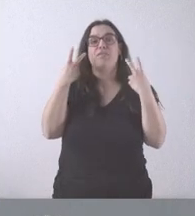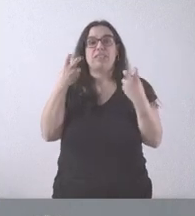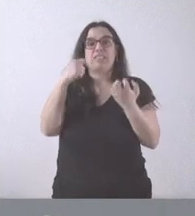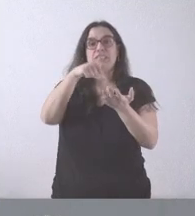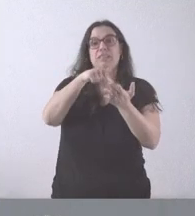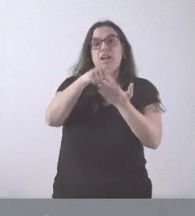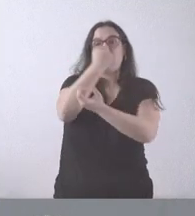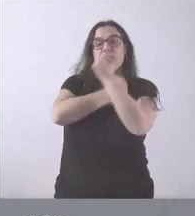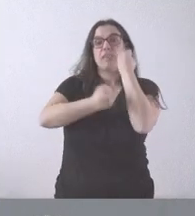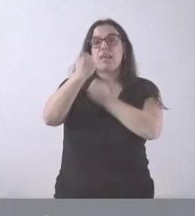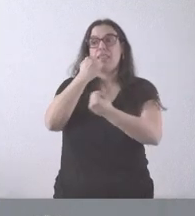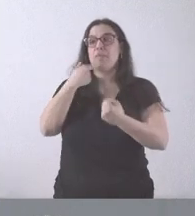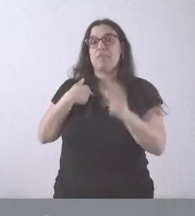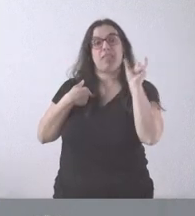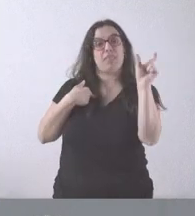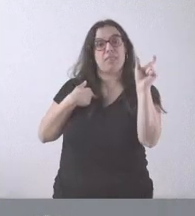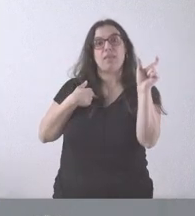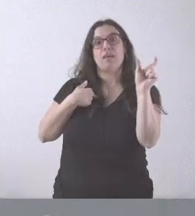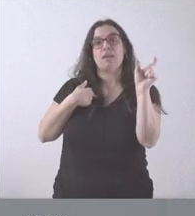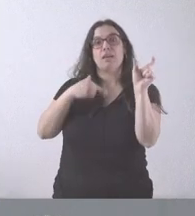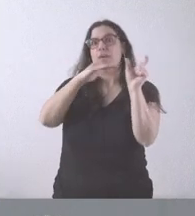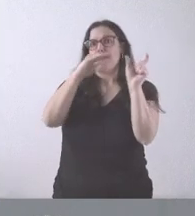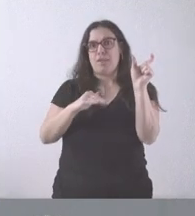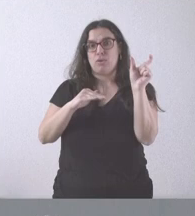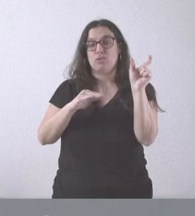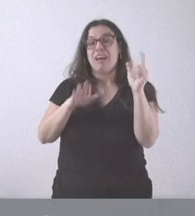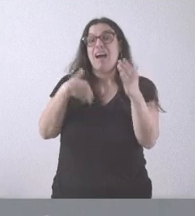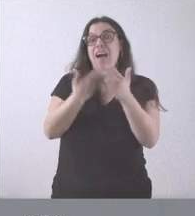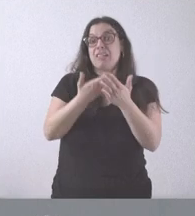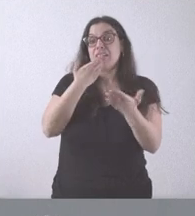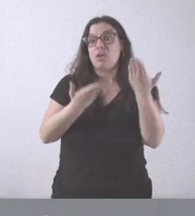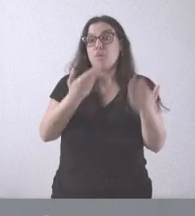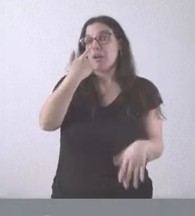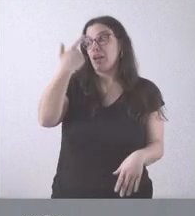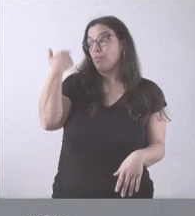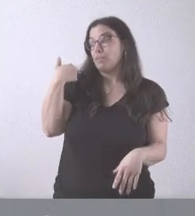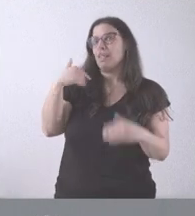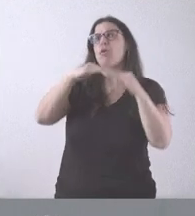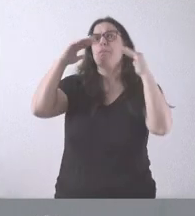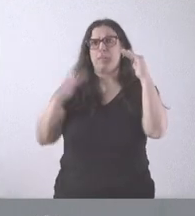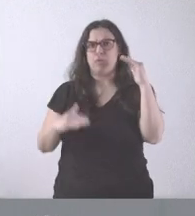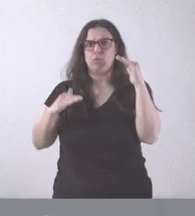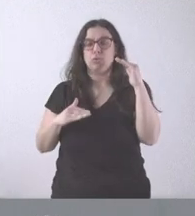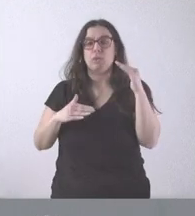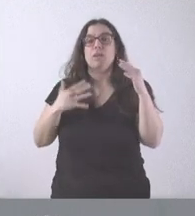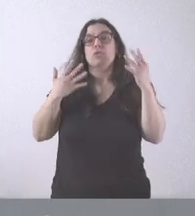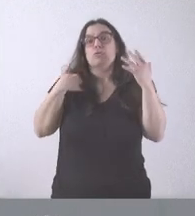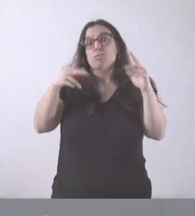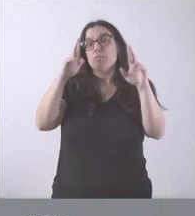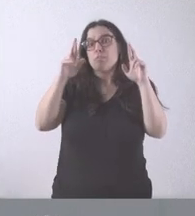incluso que lo del año 2023. Espero que se pueda solucionar si finalmente el Gobierno